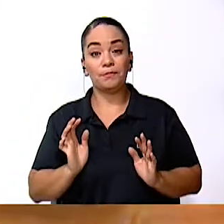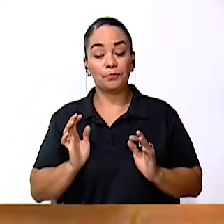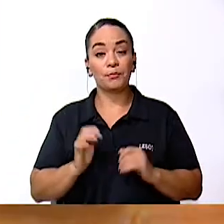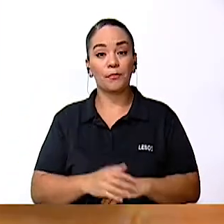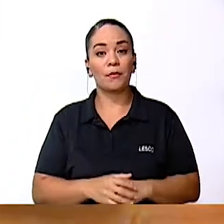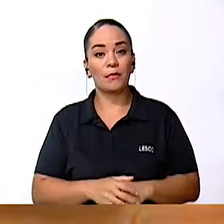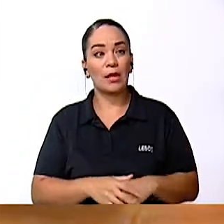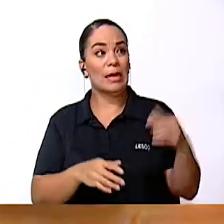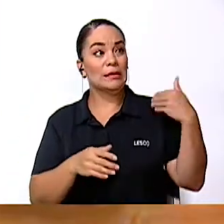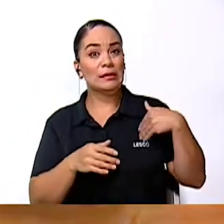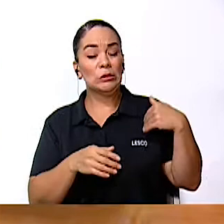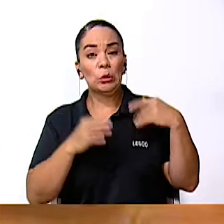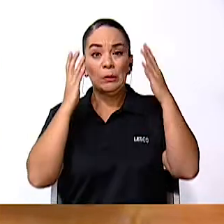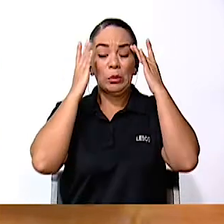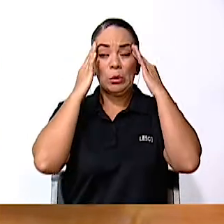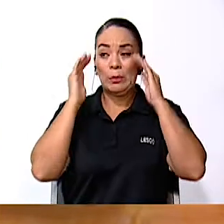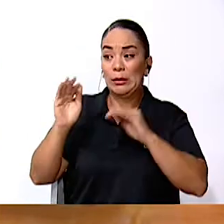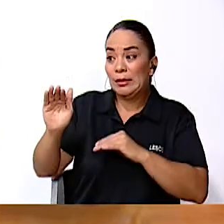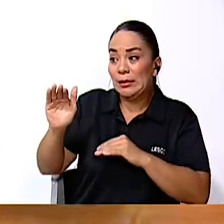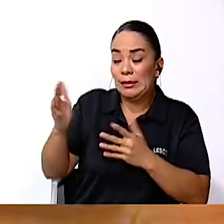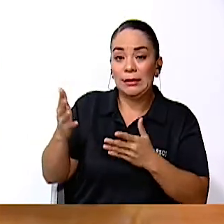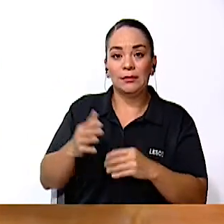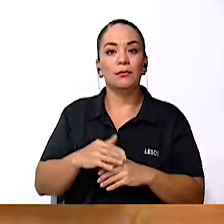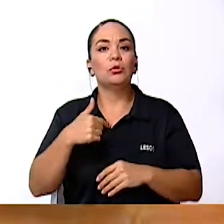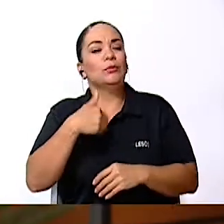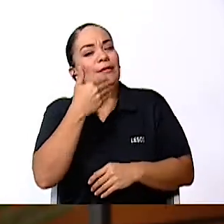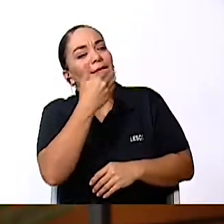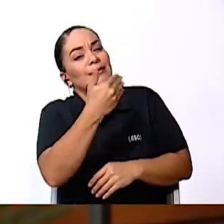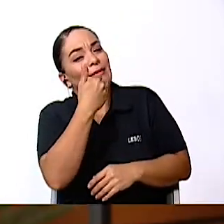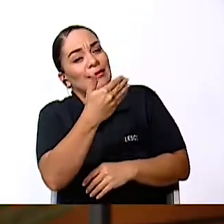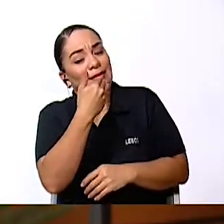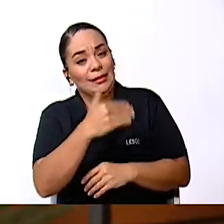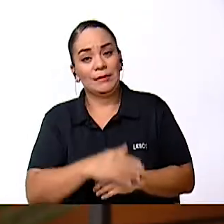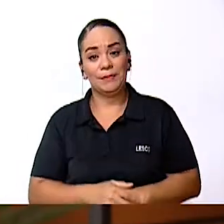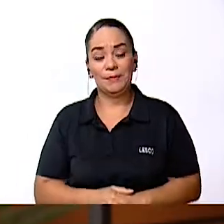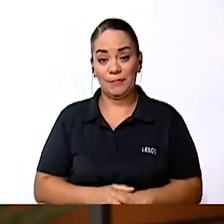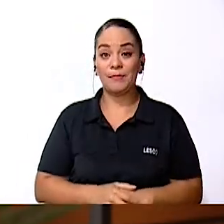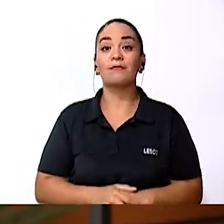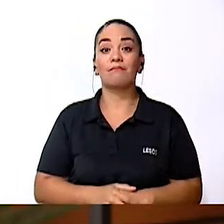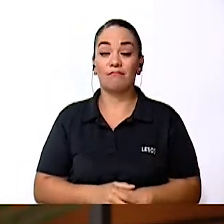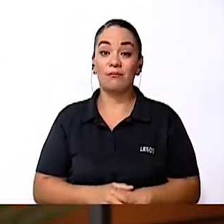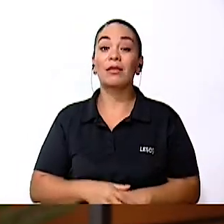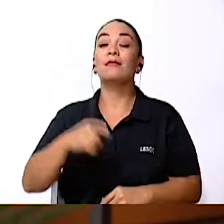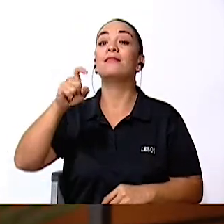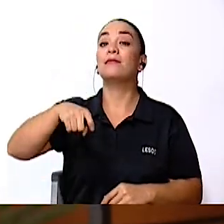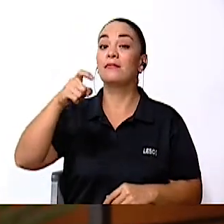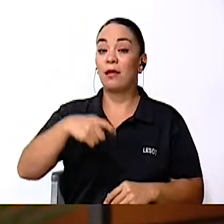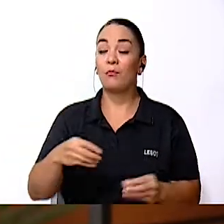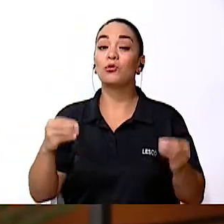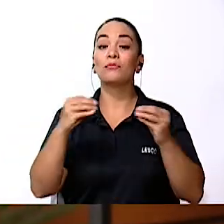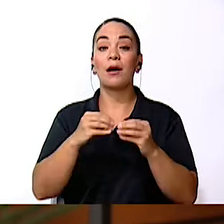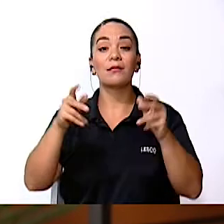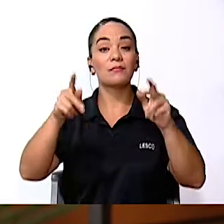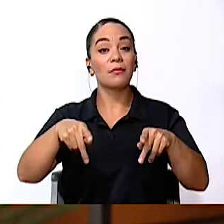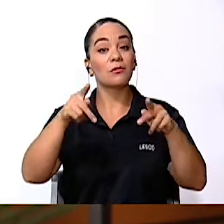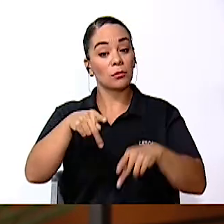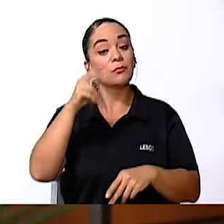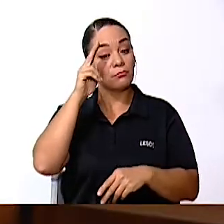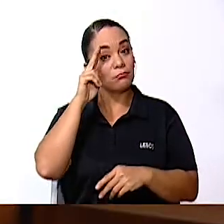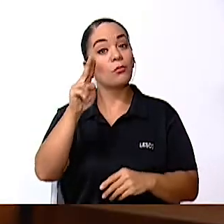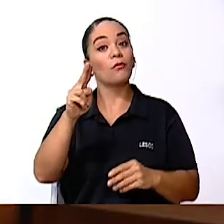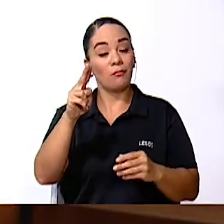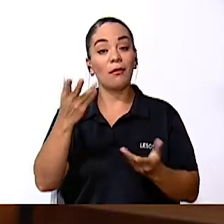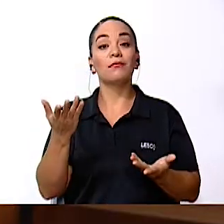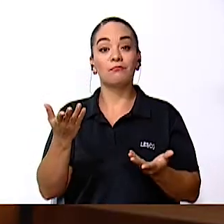se veía todo preocupado y por supuesto yo le agradecí mucho porque cada vez más necesitamos personas con honradez e